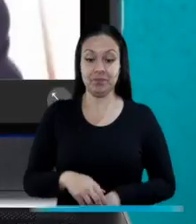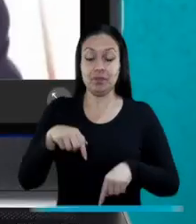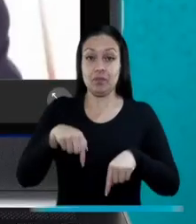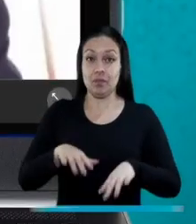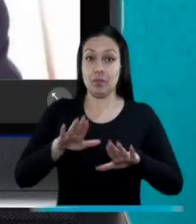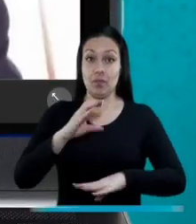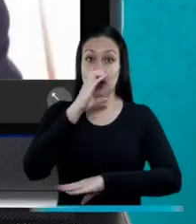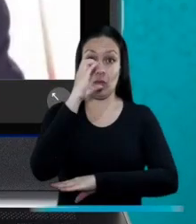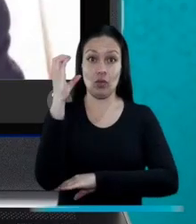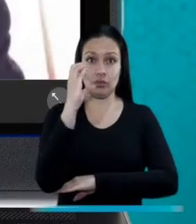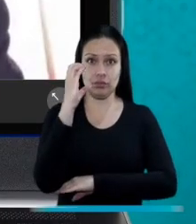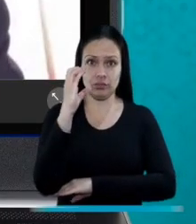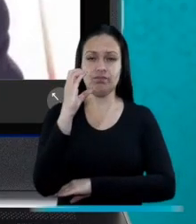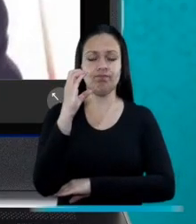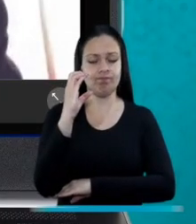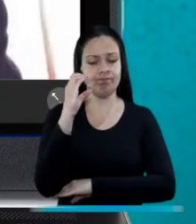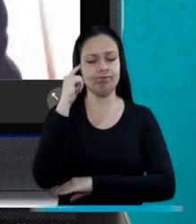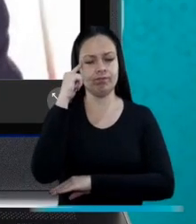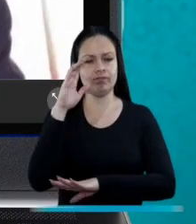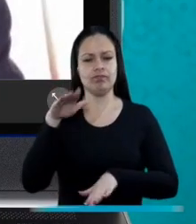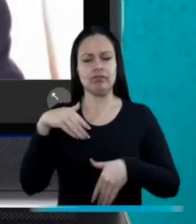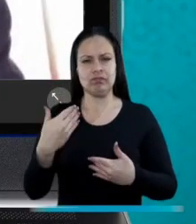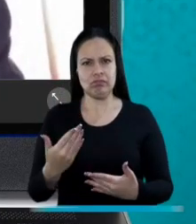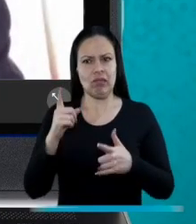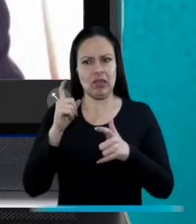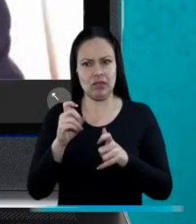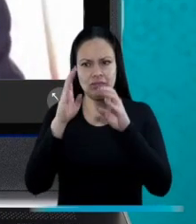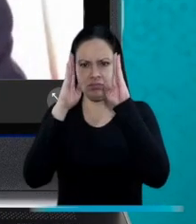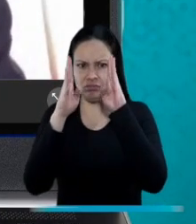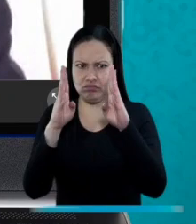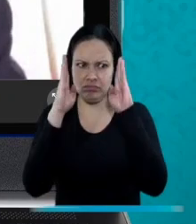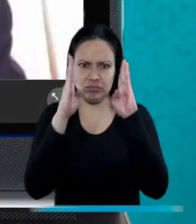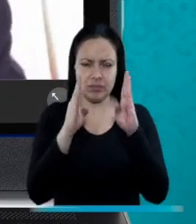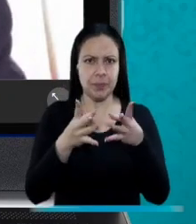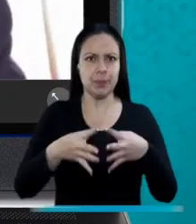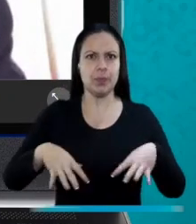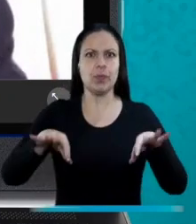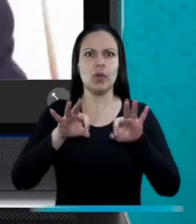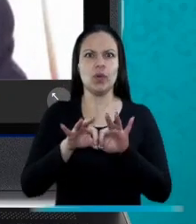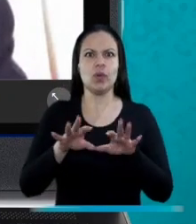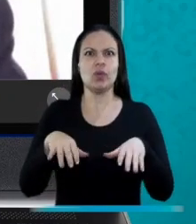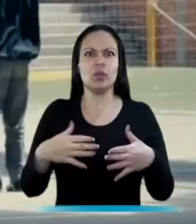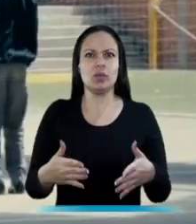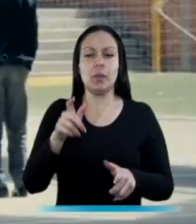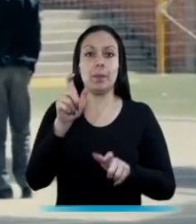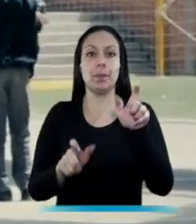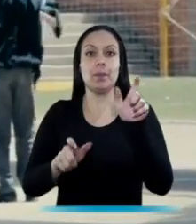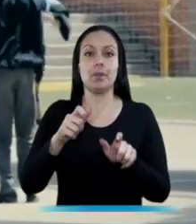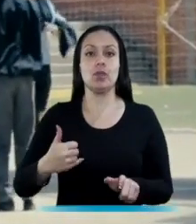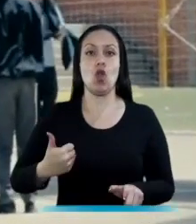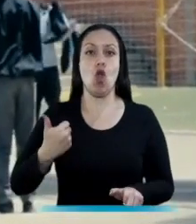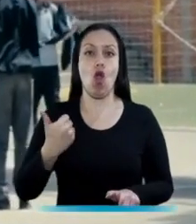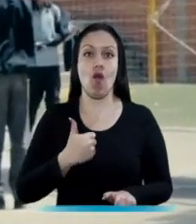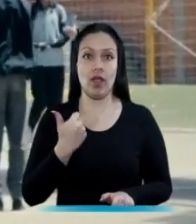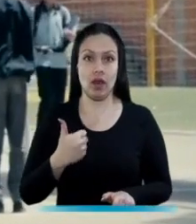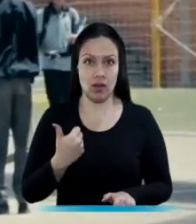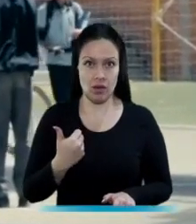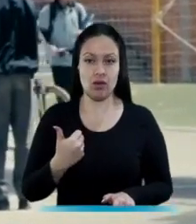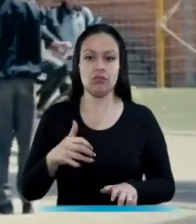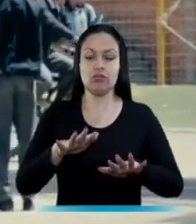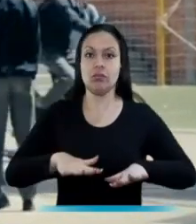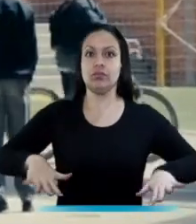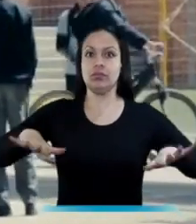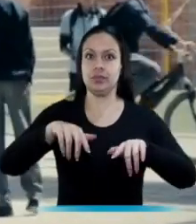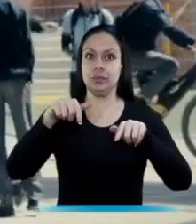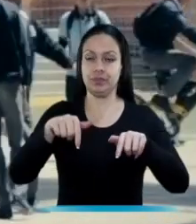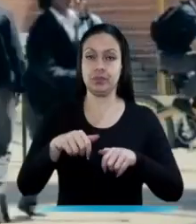En Colombia se ha dispuesto tener en cuenta la intervención de la juventud en espacios de